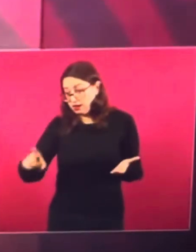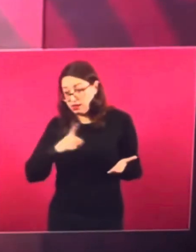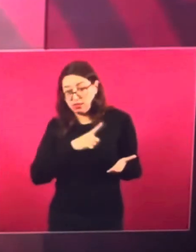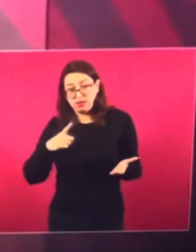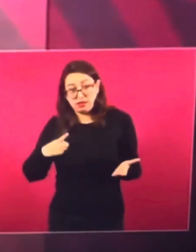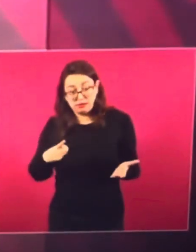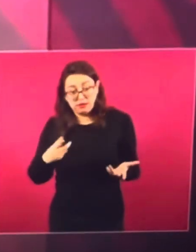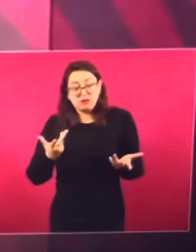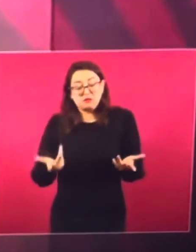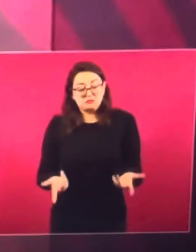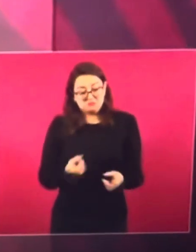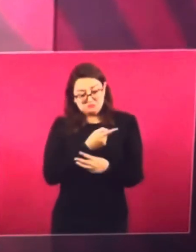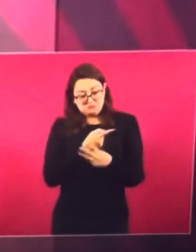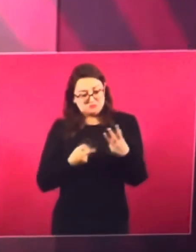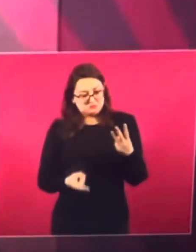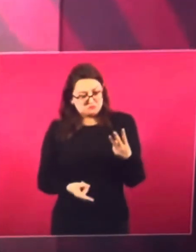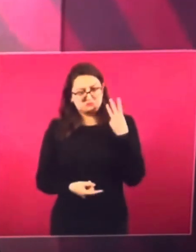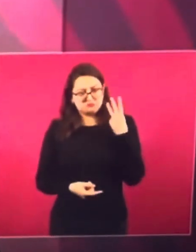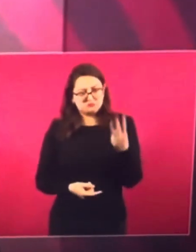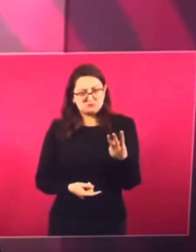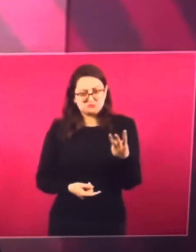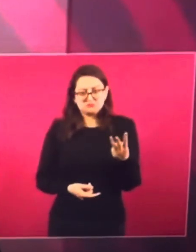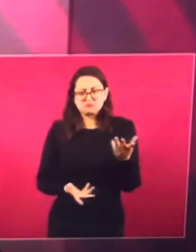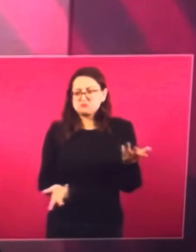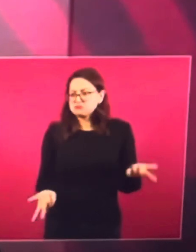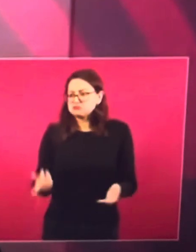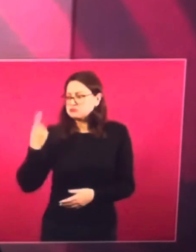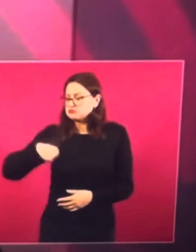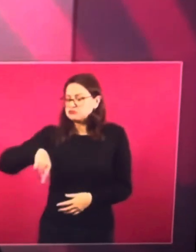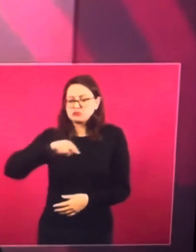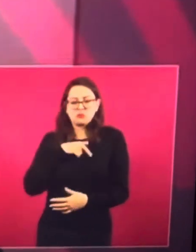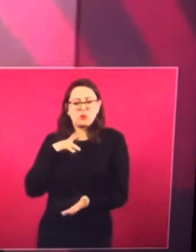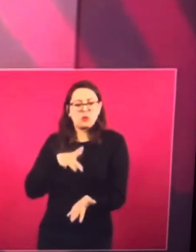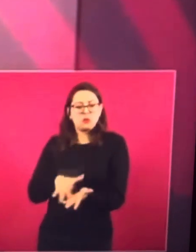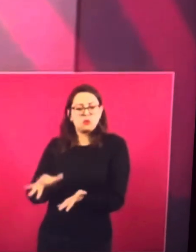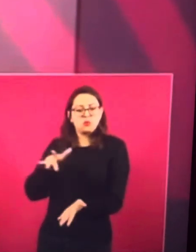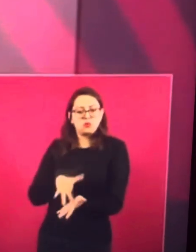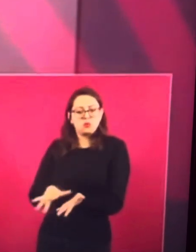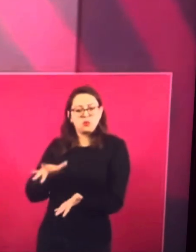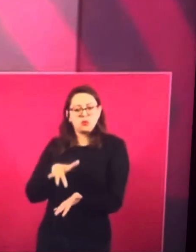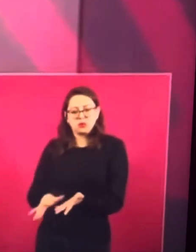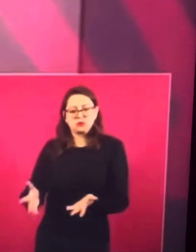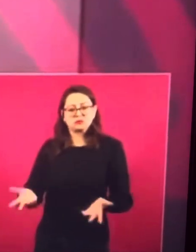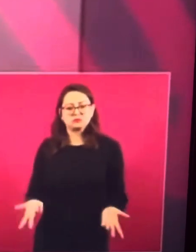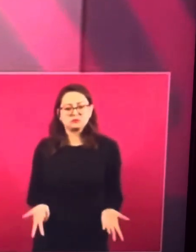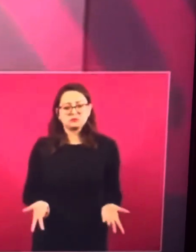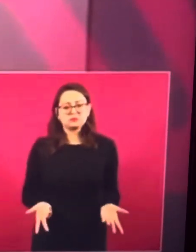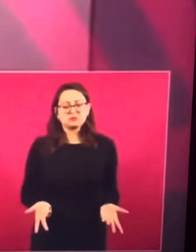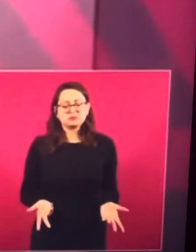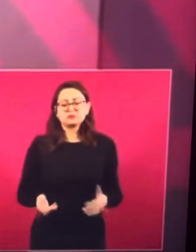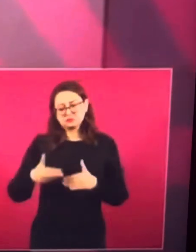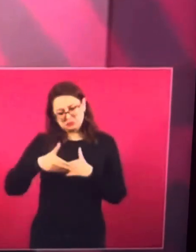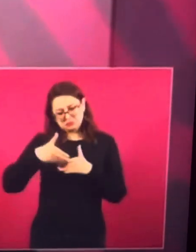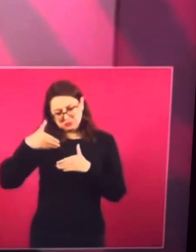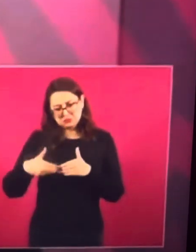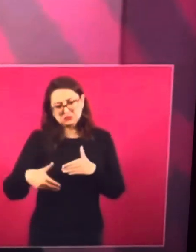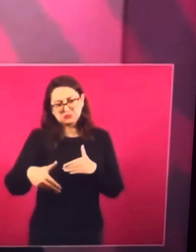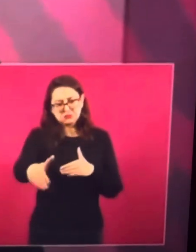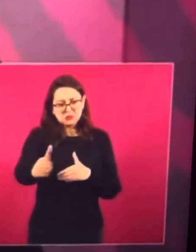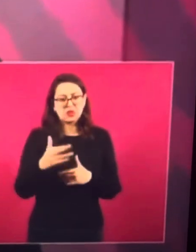viven muy bien hacia adelante y al reparto de utilidad,